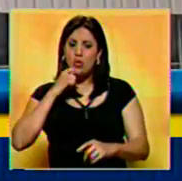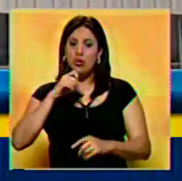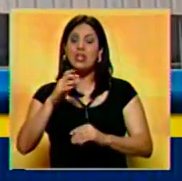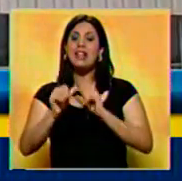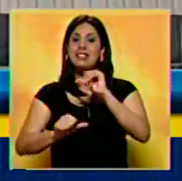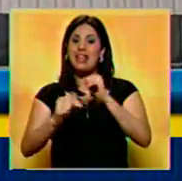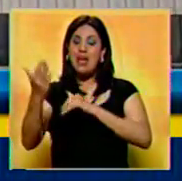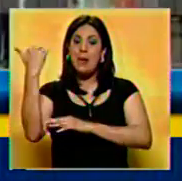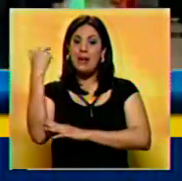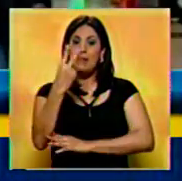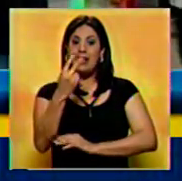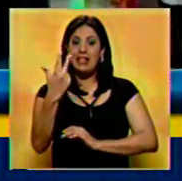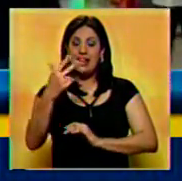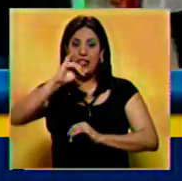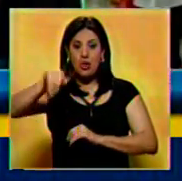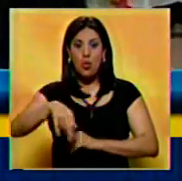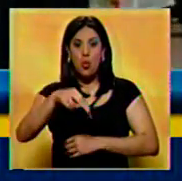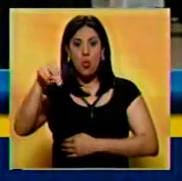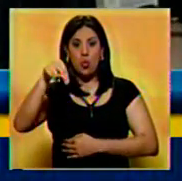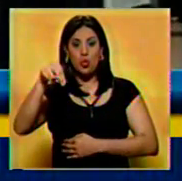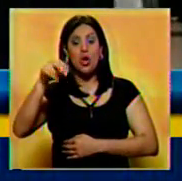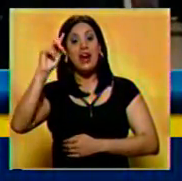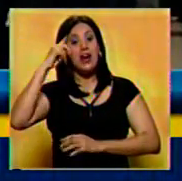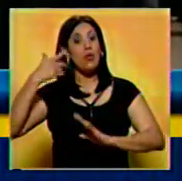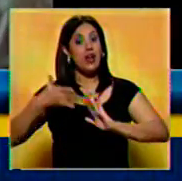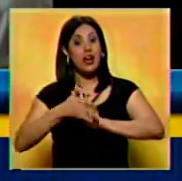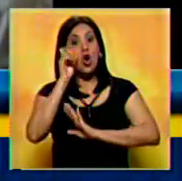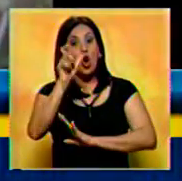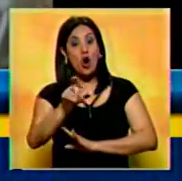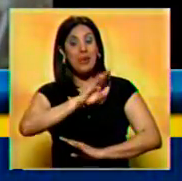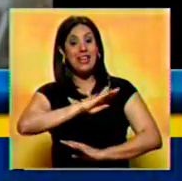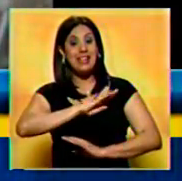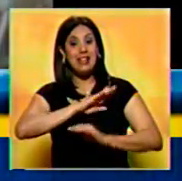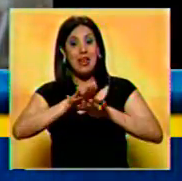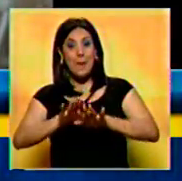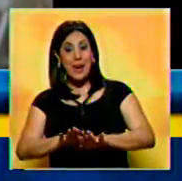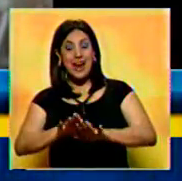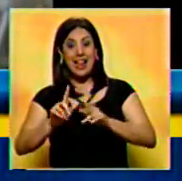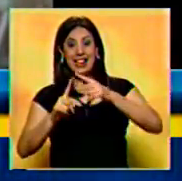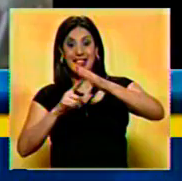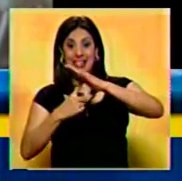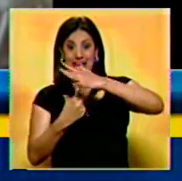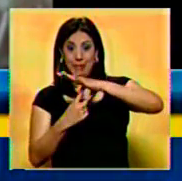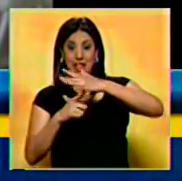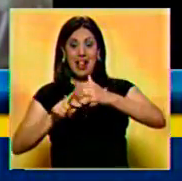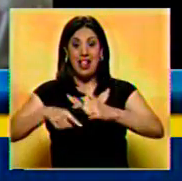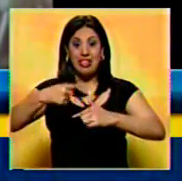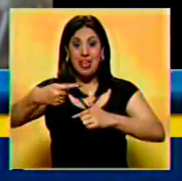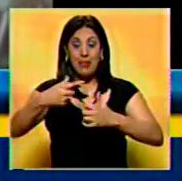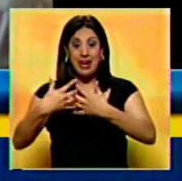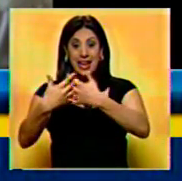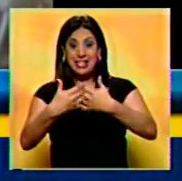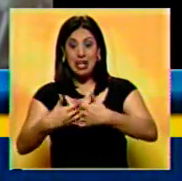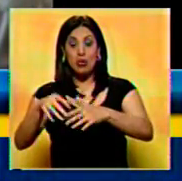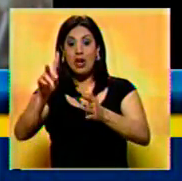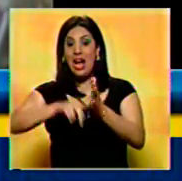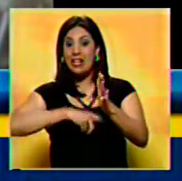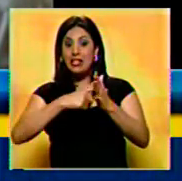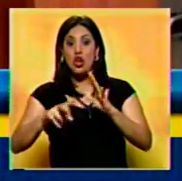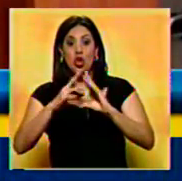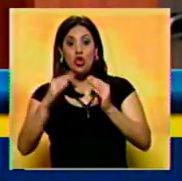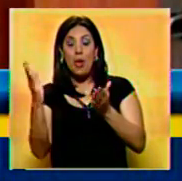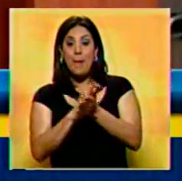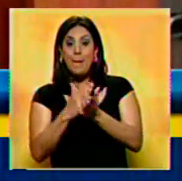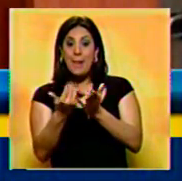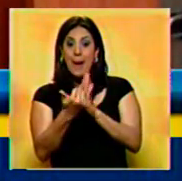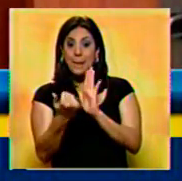permanecía desde el pasado 23 de junio. Recordemos que Snowden estaba varado en la terminal luego de que Estados Unidos cancelara todos sus